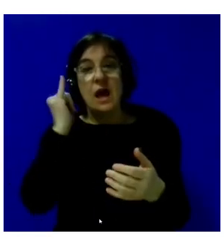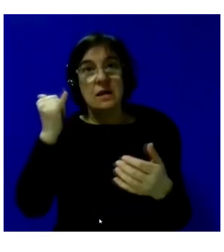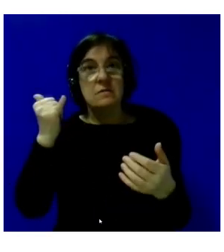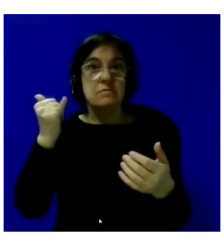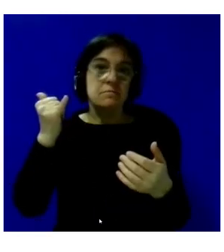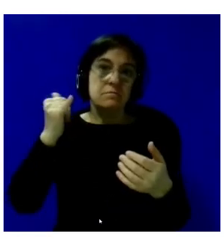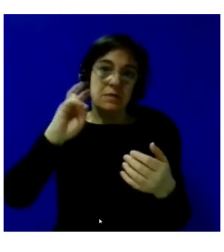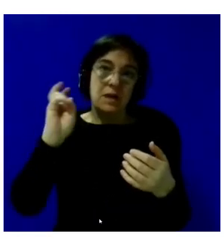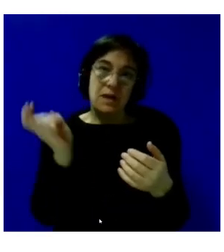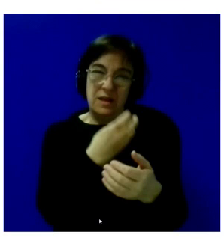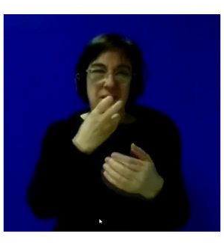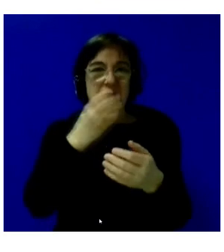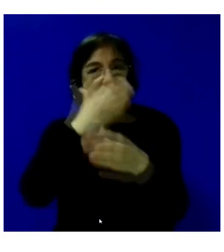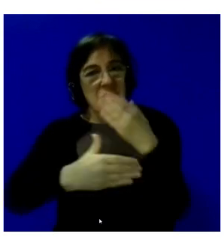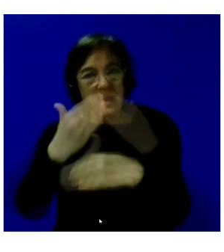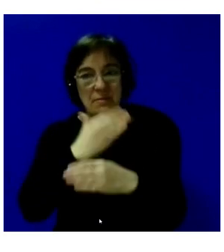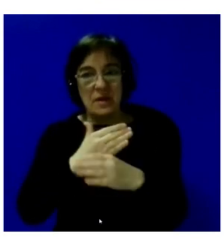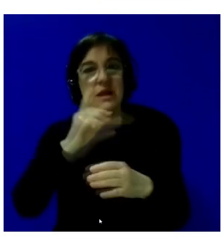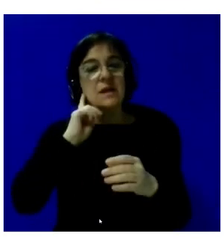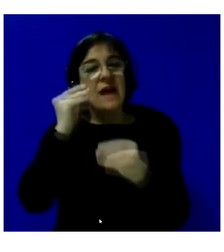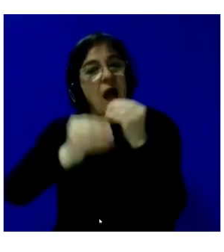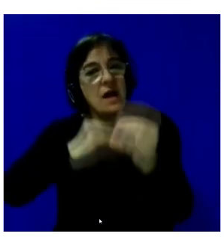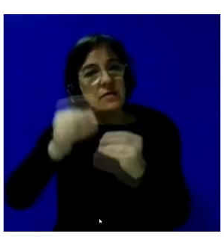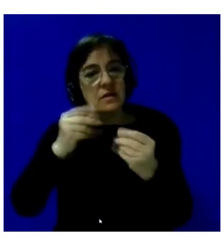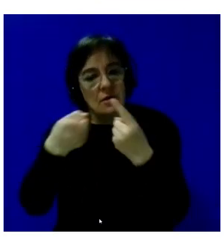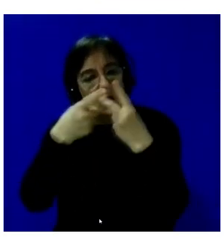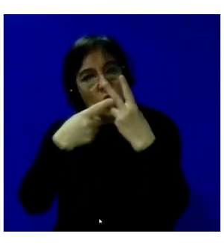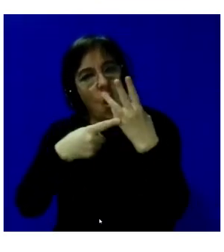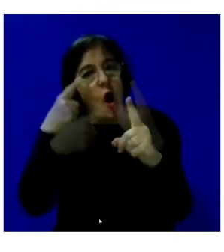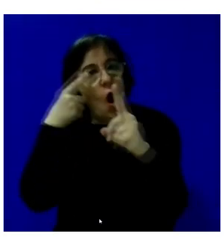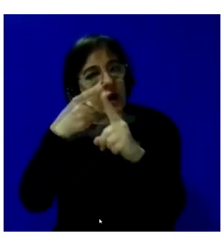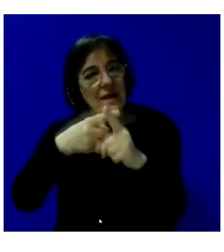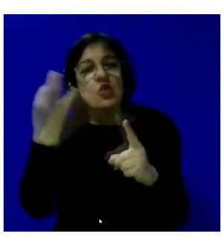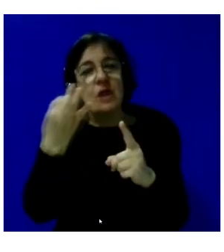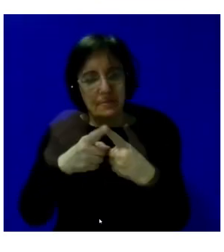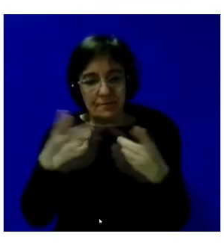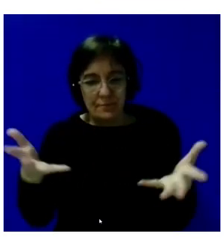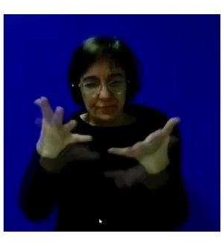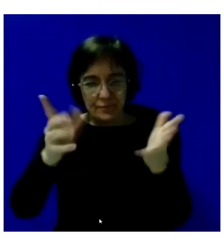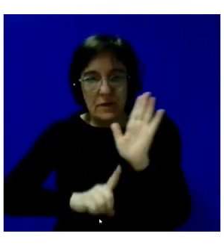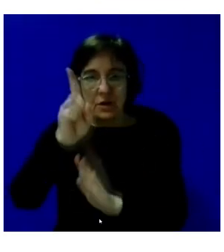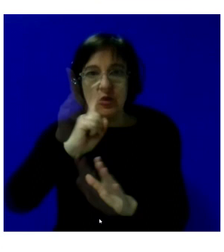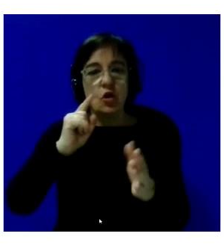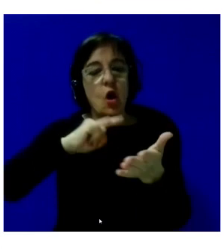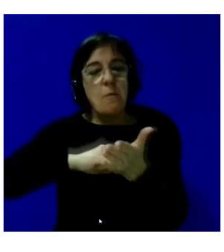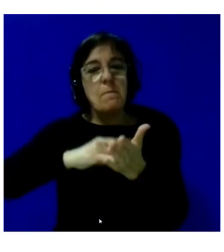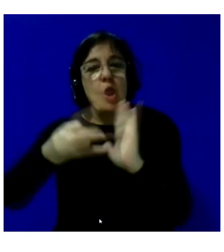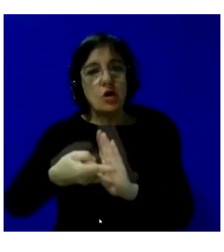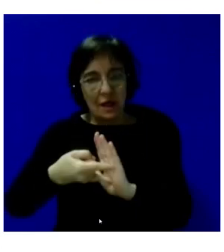diversidad y de discapacidad y que persigue los siguientes objetivos. Promover el desarrollo de un proyecto